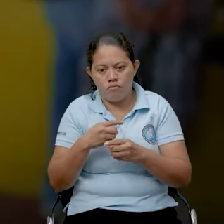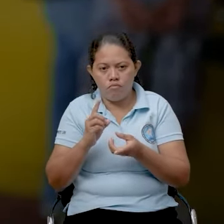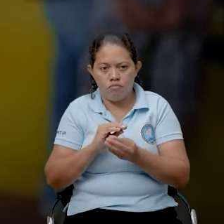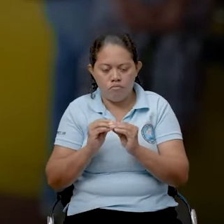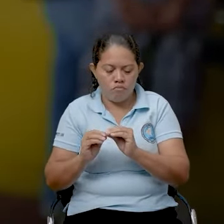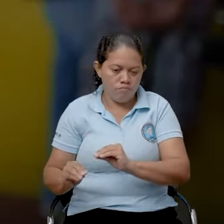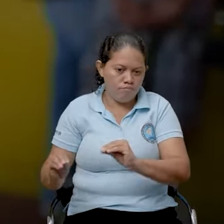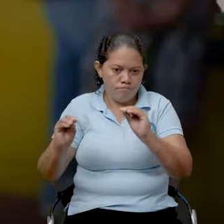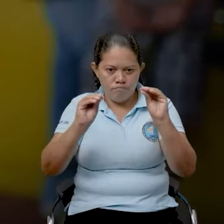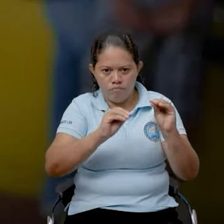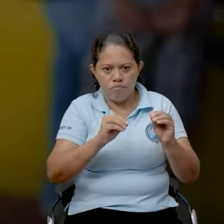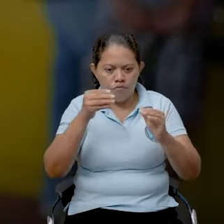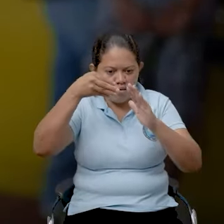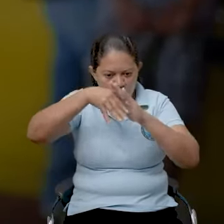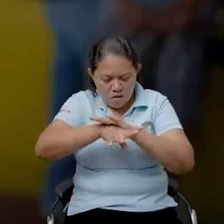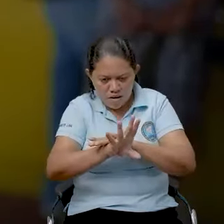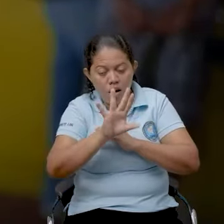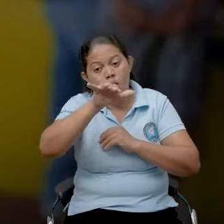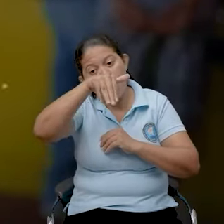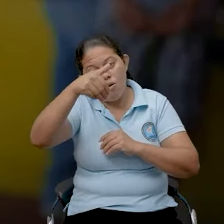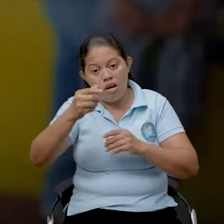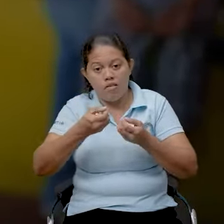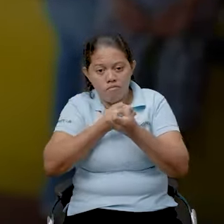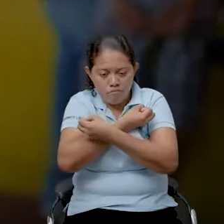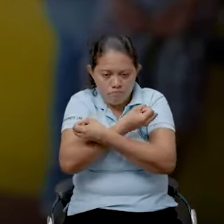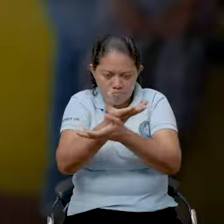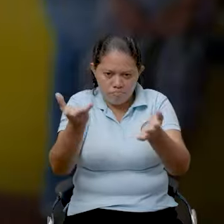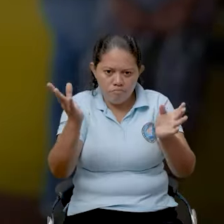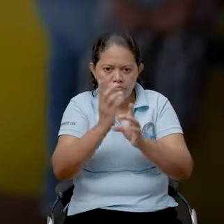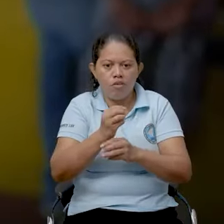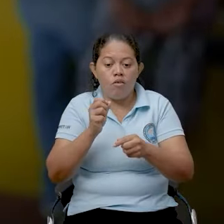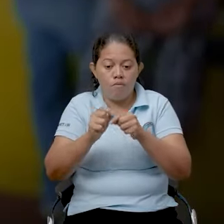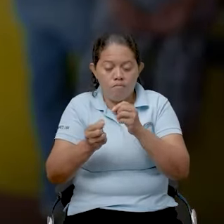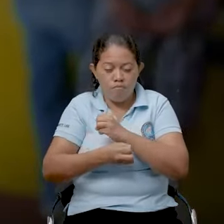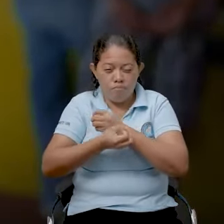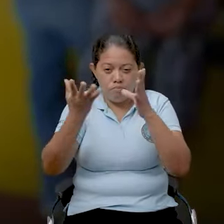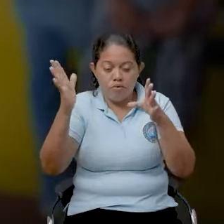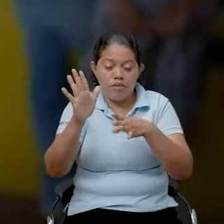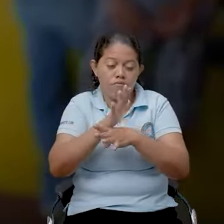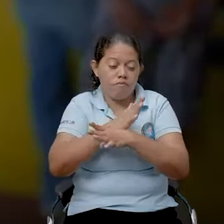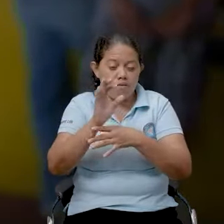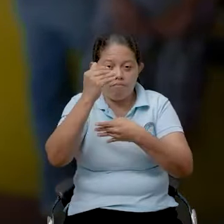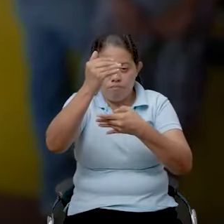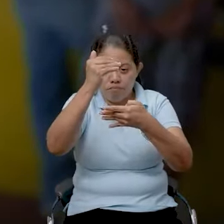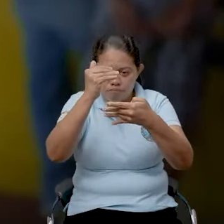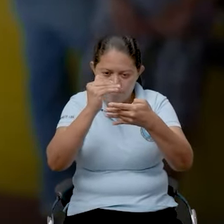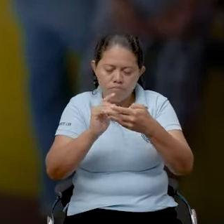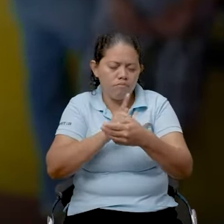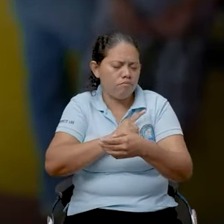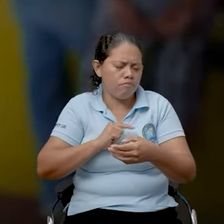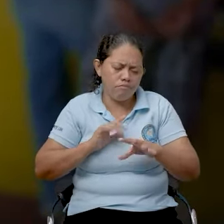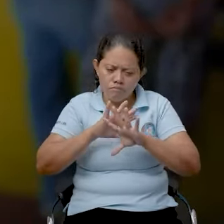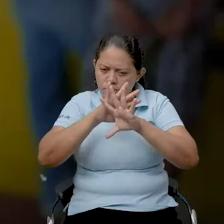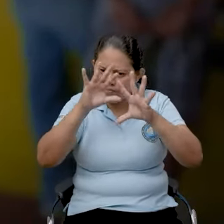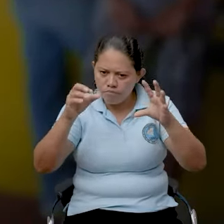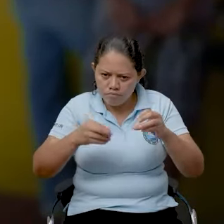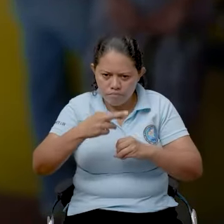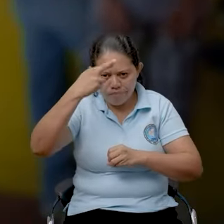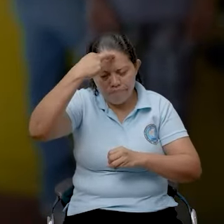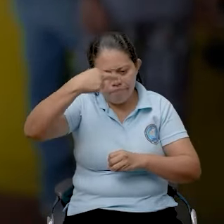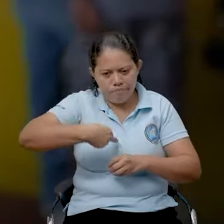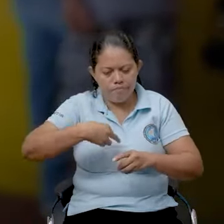trasladarla, otra cosa es embodegarla, otra cosa es exhibirla y otra cosa es quemarla. Entonces, son varios procesos y en todo tiene que tener unas